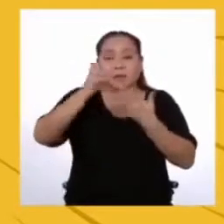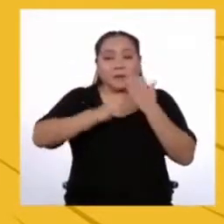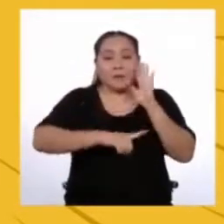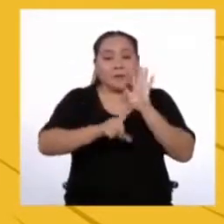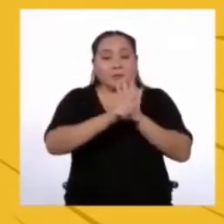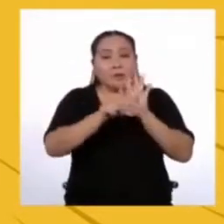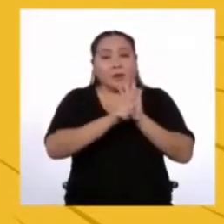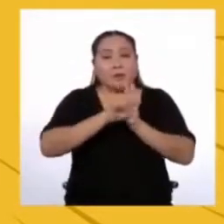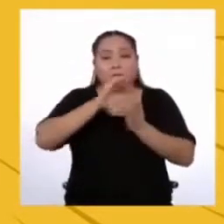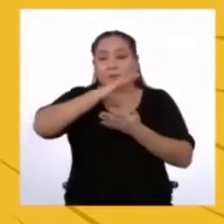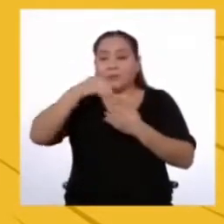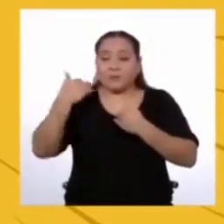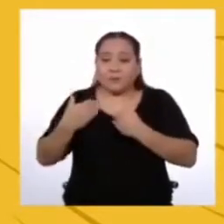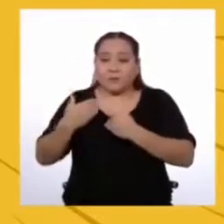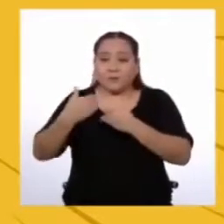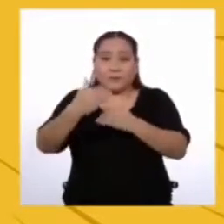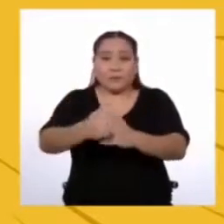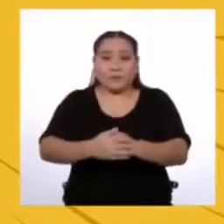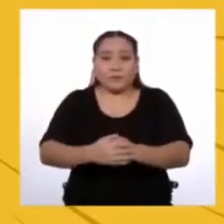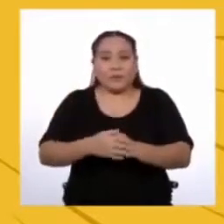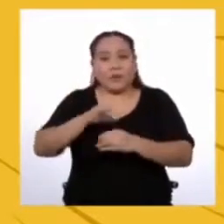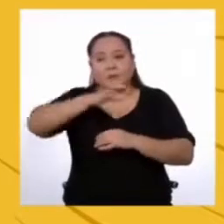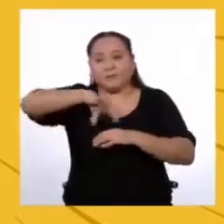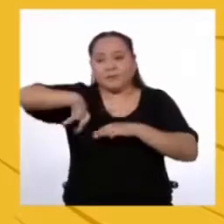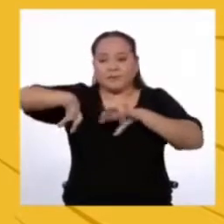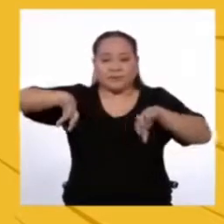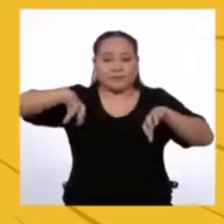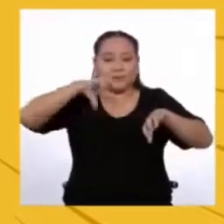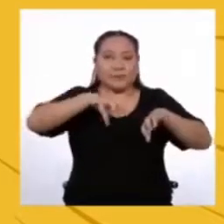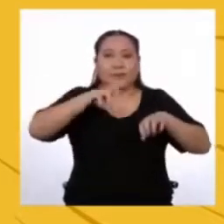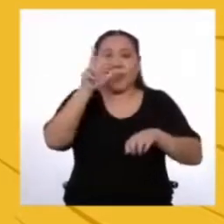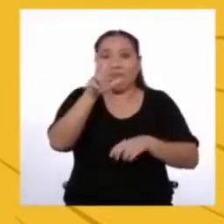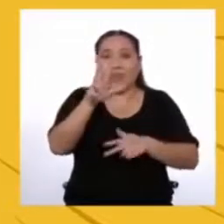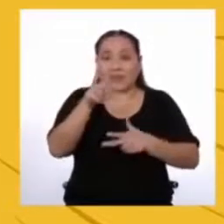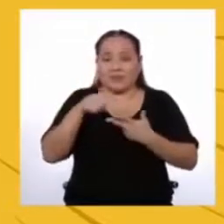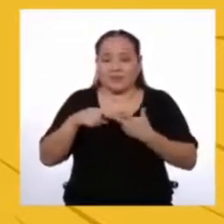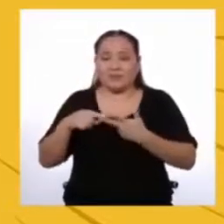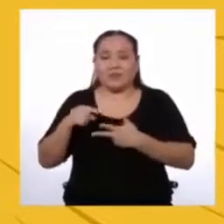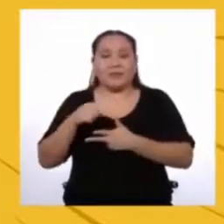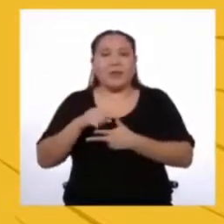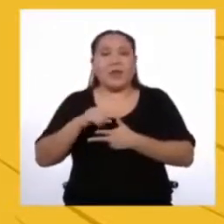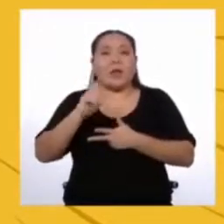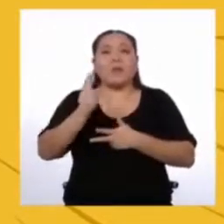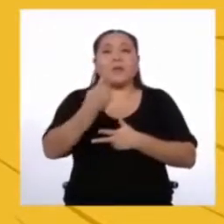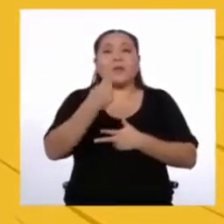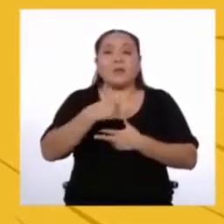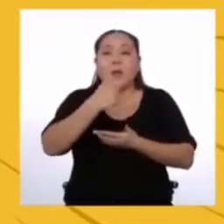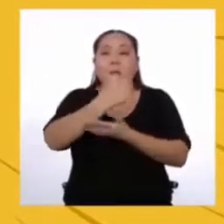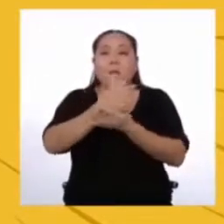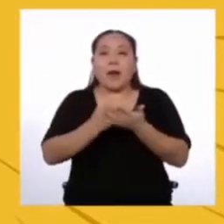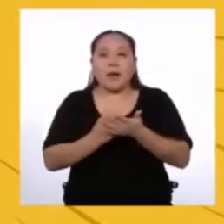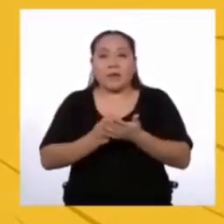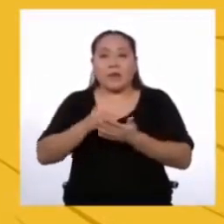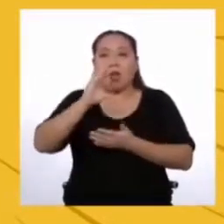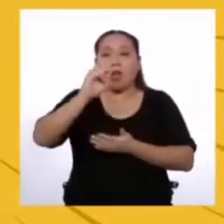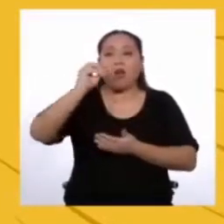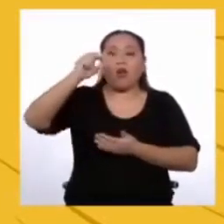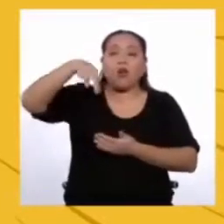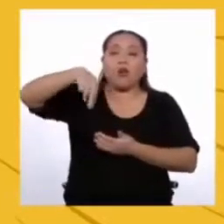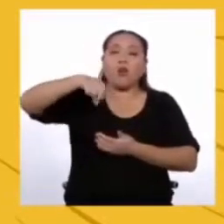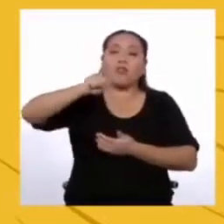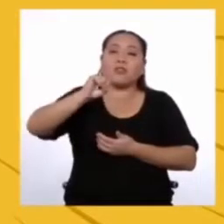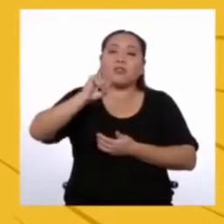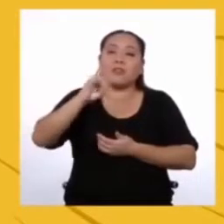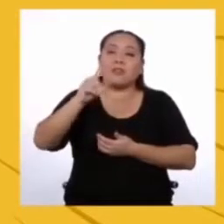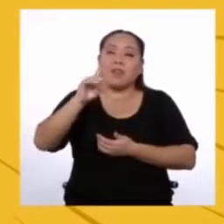toda la estructura del proyecto está dividida en tres partes Primero, una parte considerativa Es